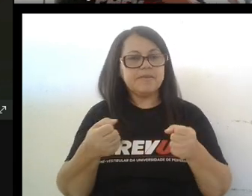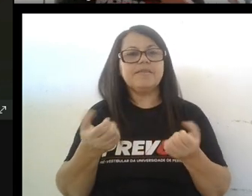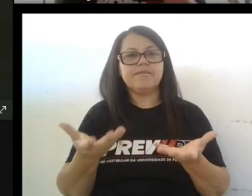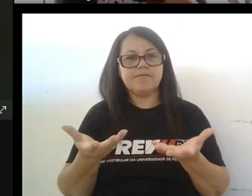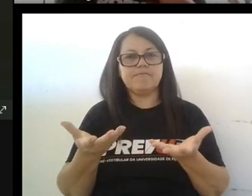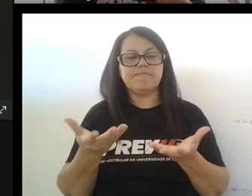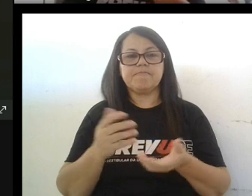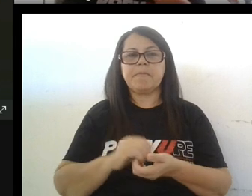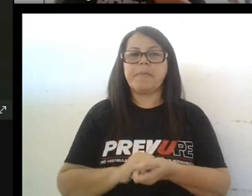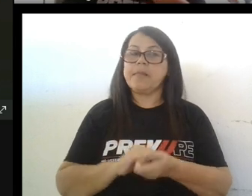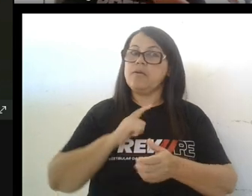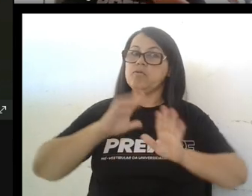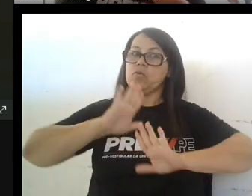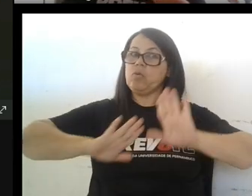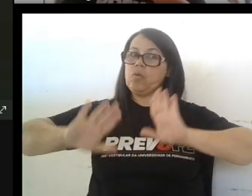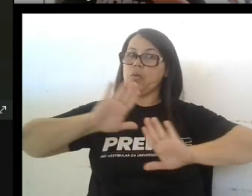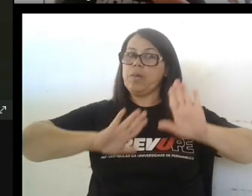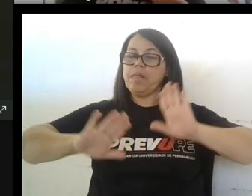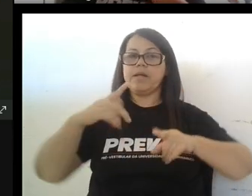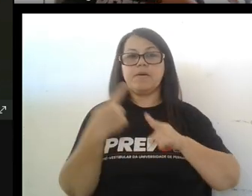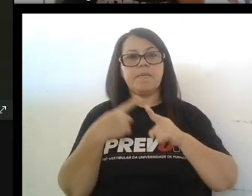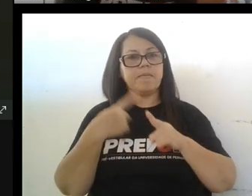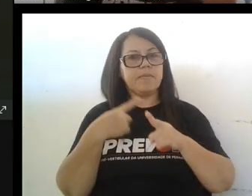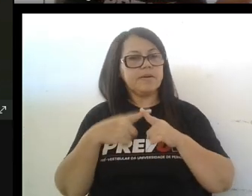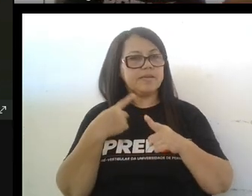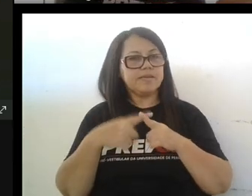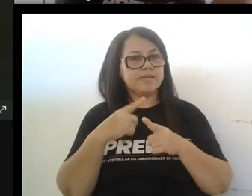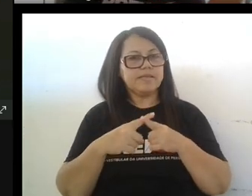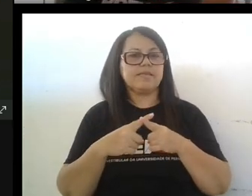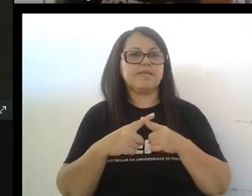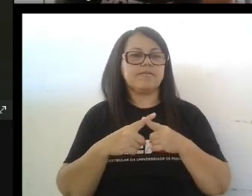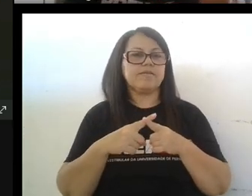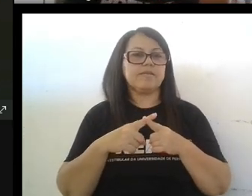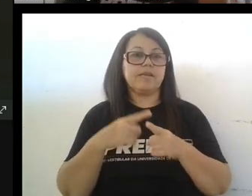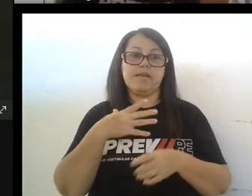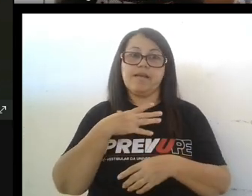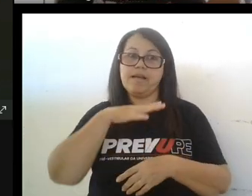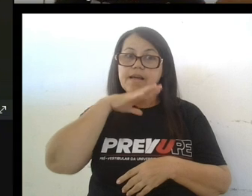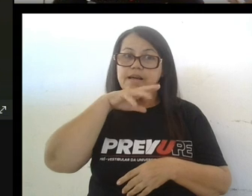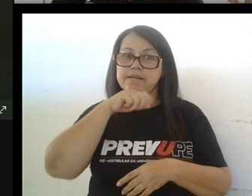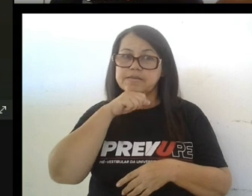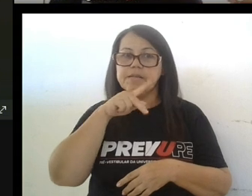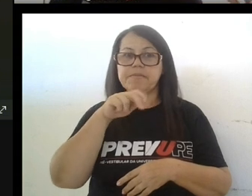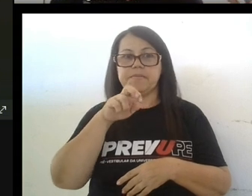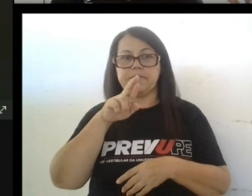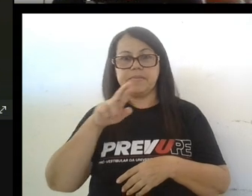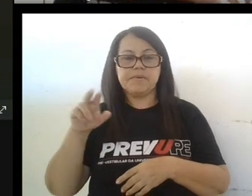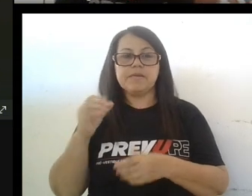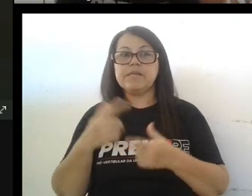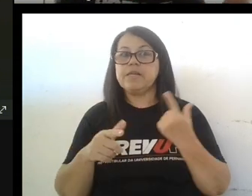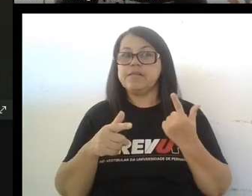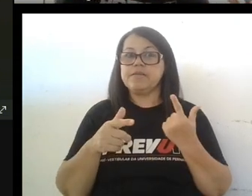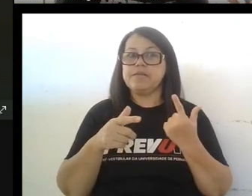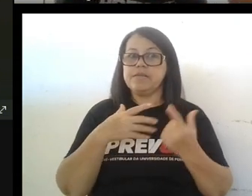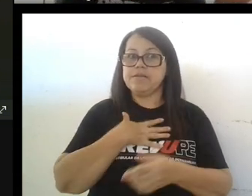estos cachorros cuidado porque ahí no es perro no el animal se dice perro el perro